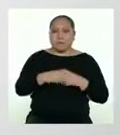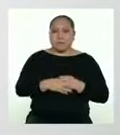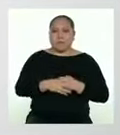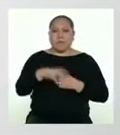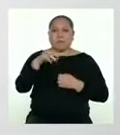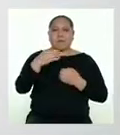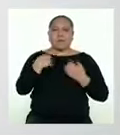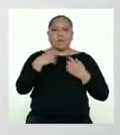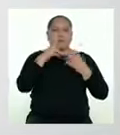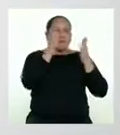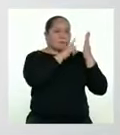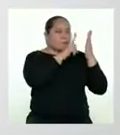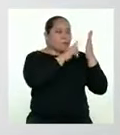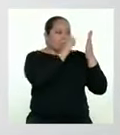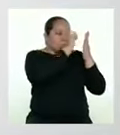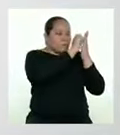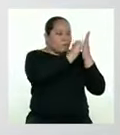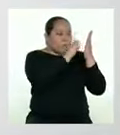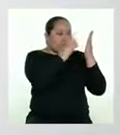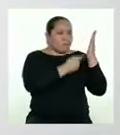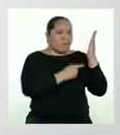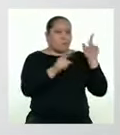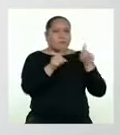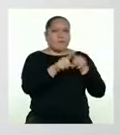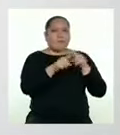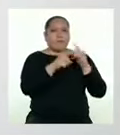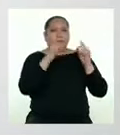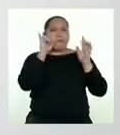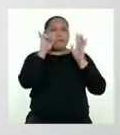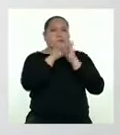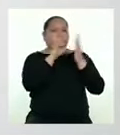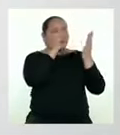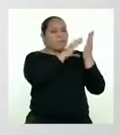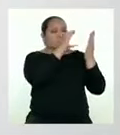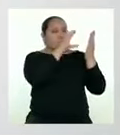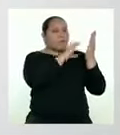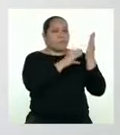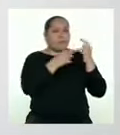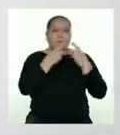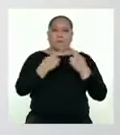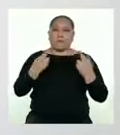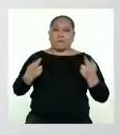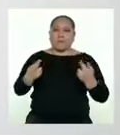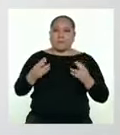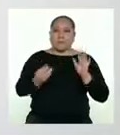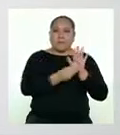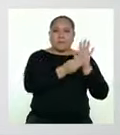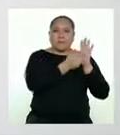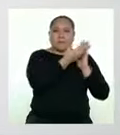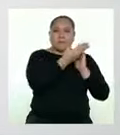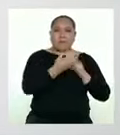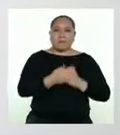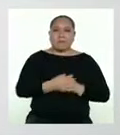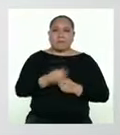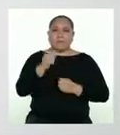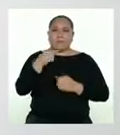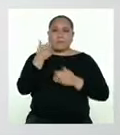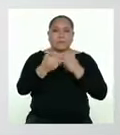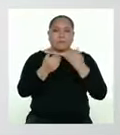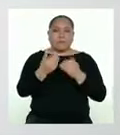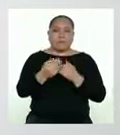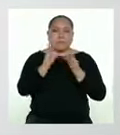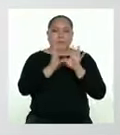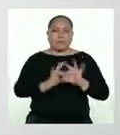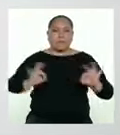basamos en el texto y también en los elementos visuales y recursos que lo complementan. Este paso es